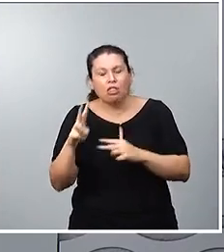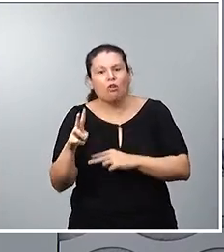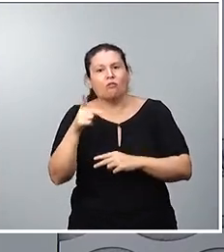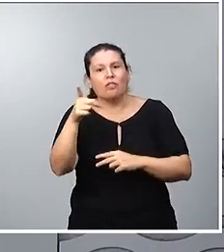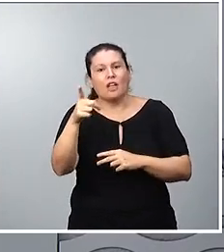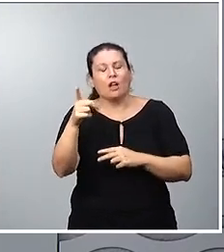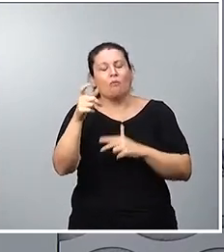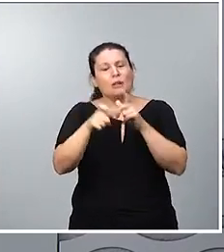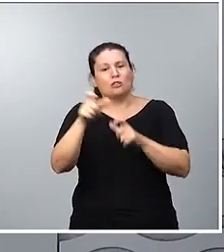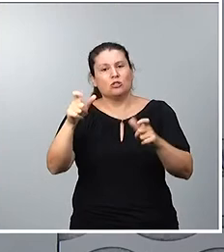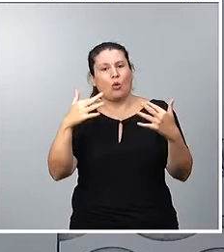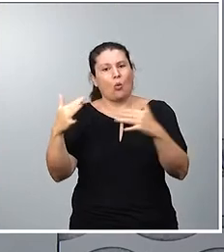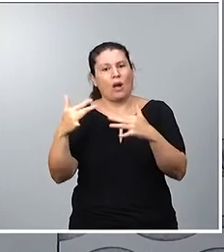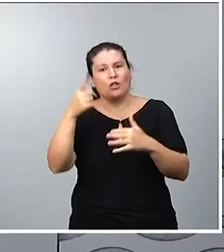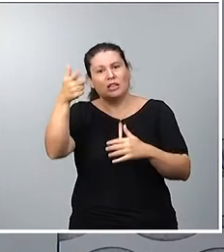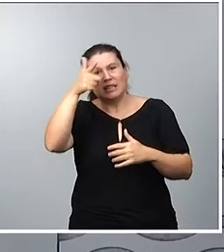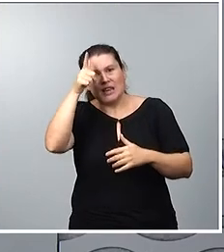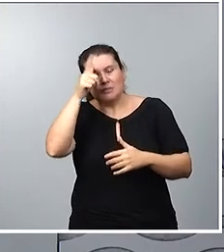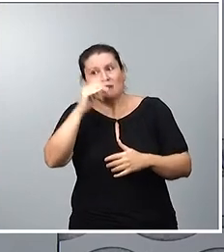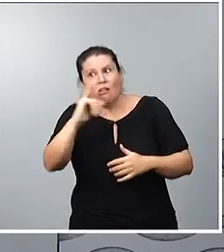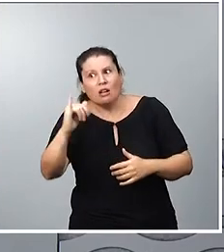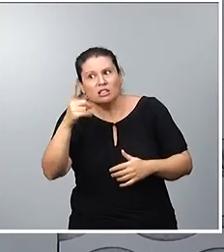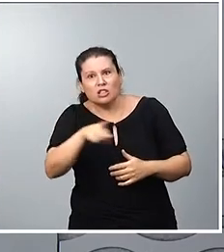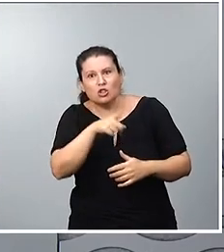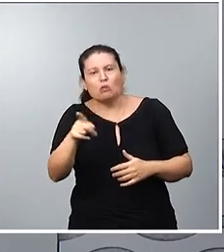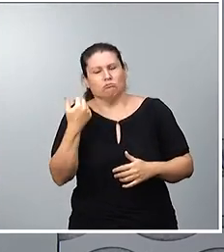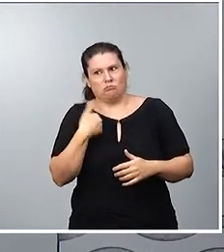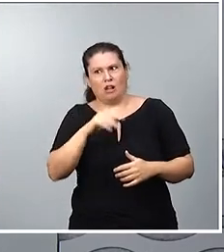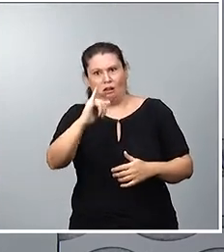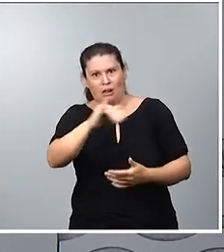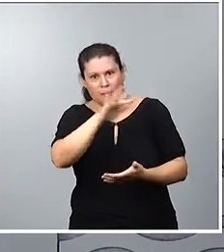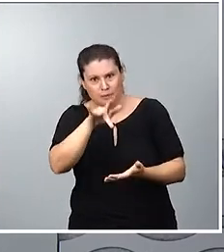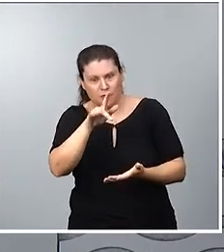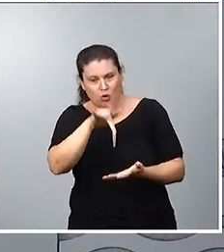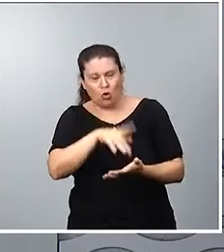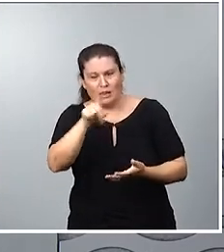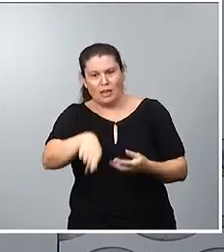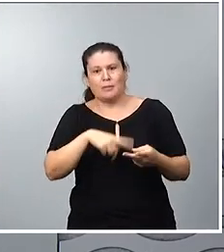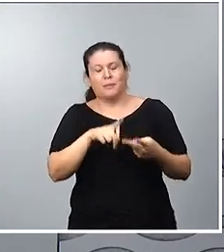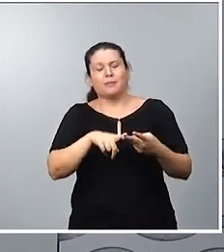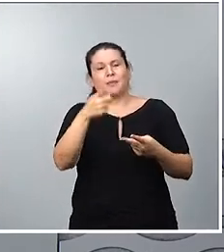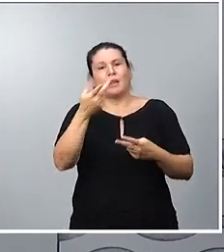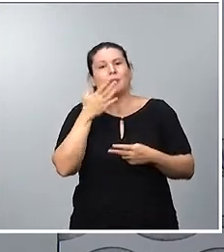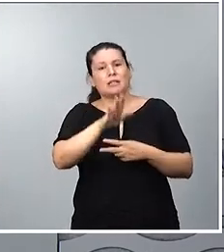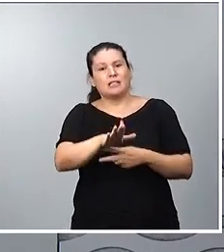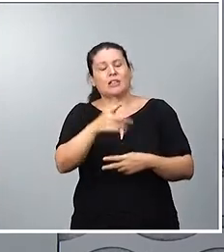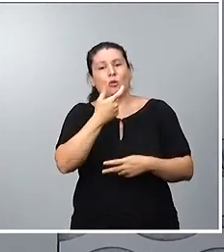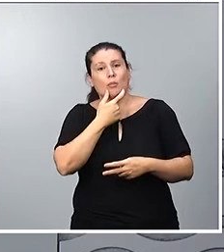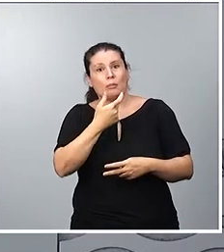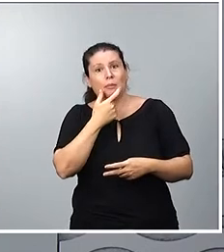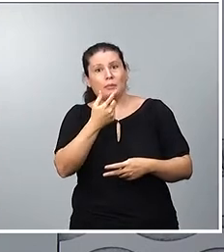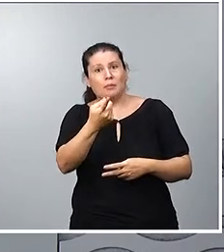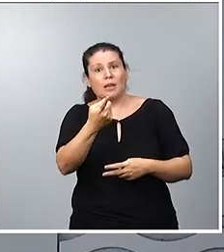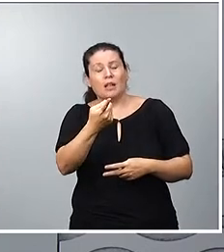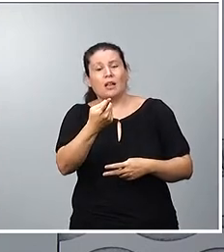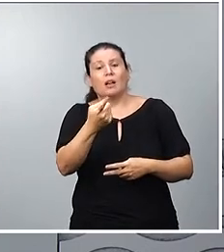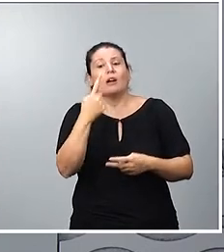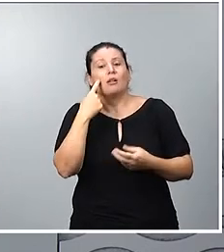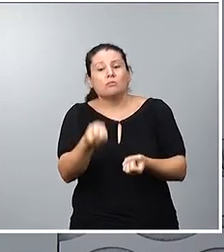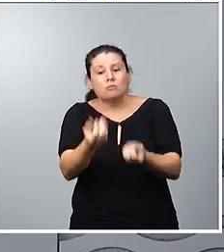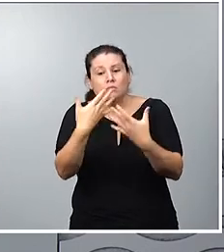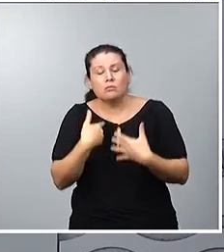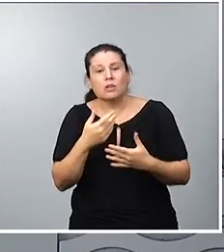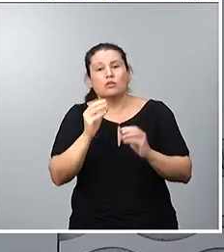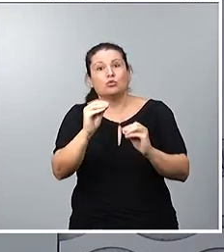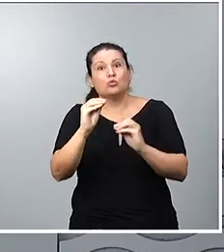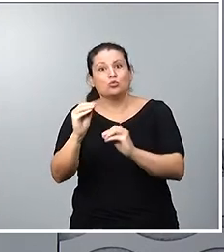que efectivamente se produjo la representación británica trayéndonos la declaración que hicieron las